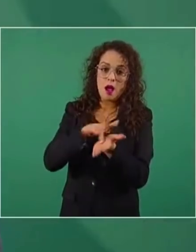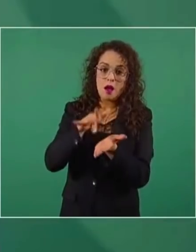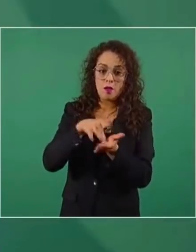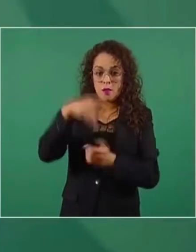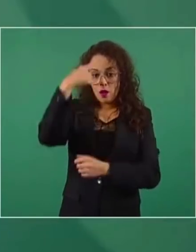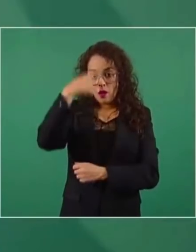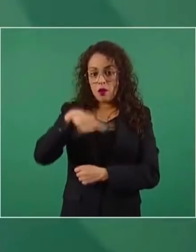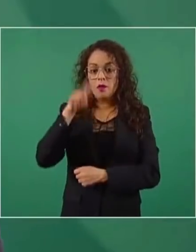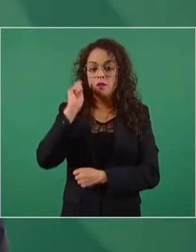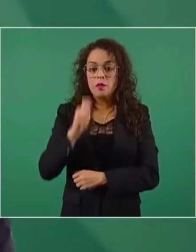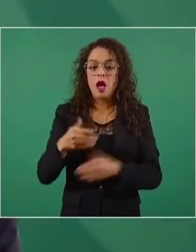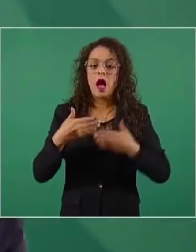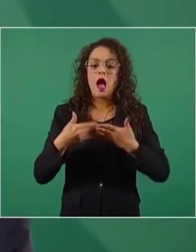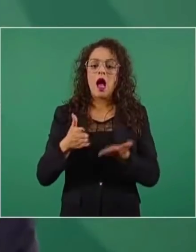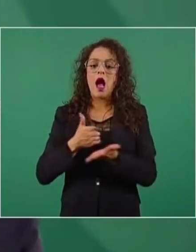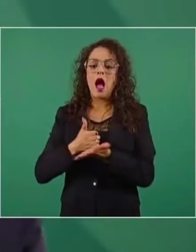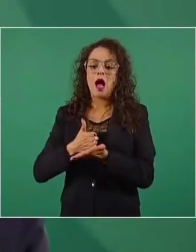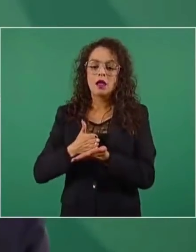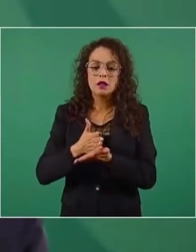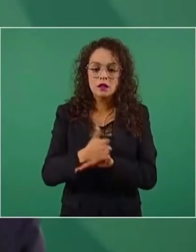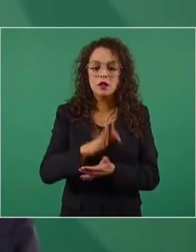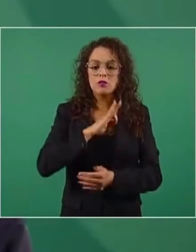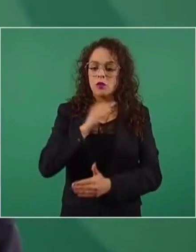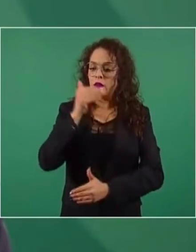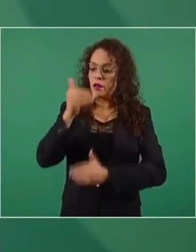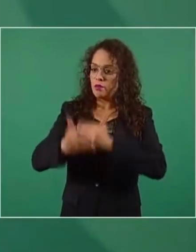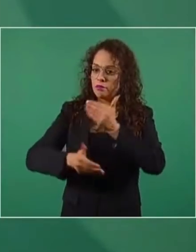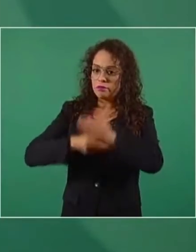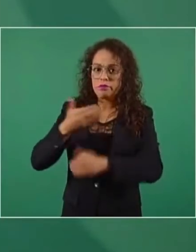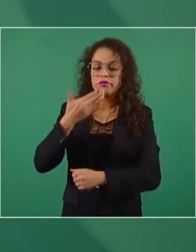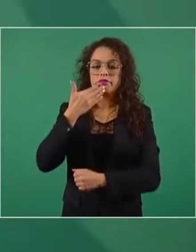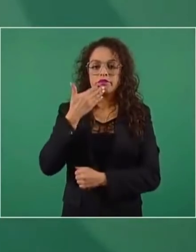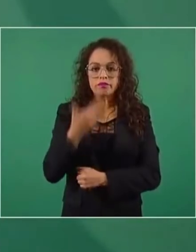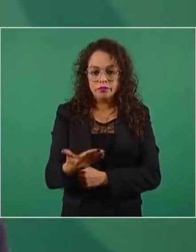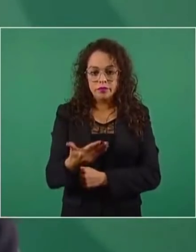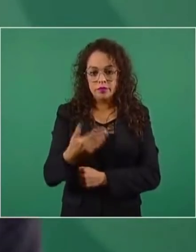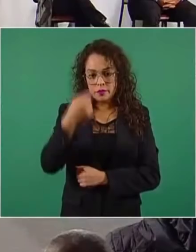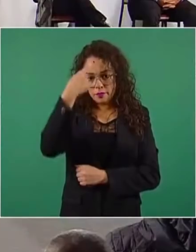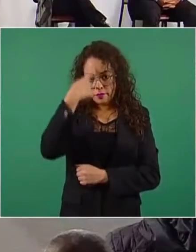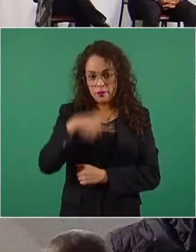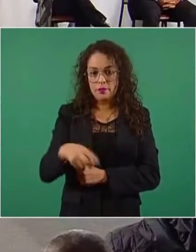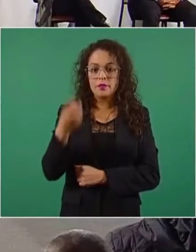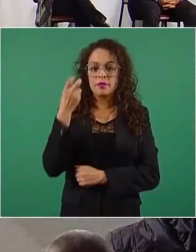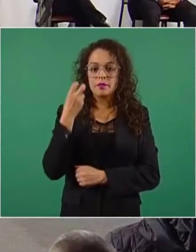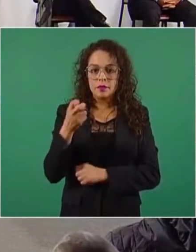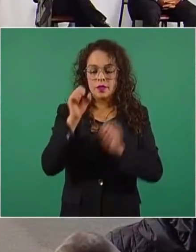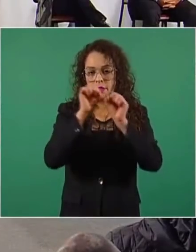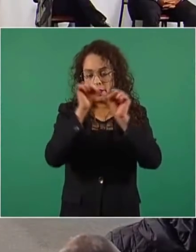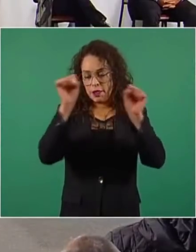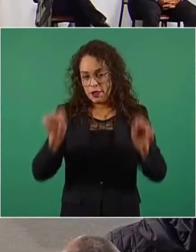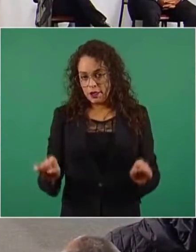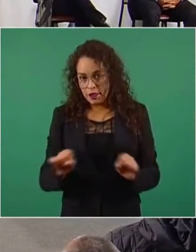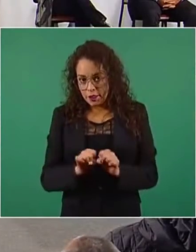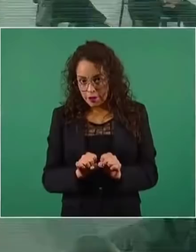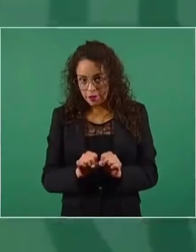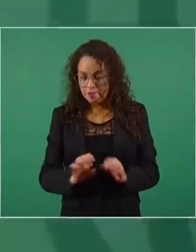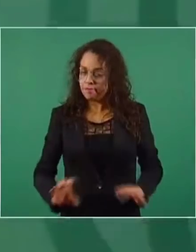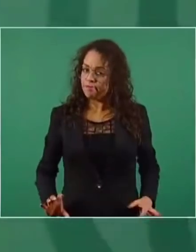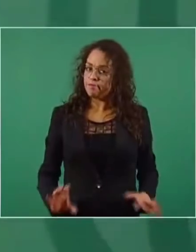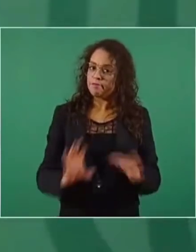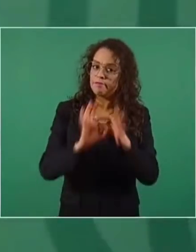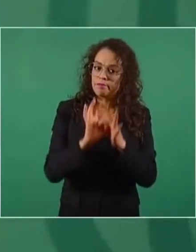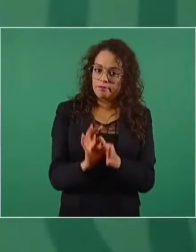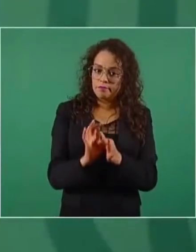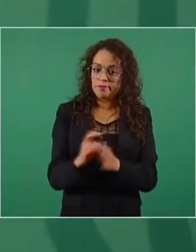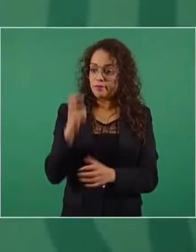tránsito, permanencia, avance académico y egreso oportuno de dicho sistema. El acuerdo generará